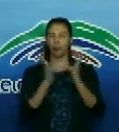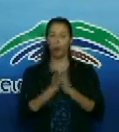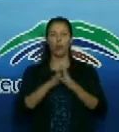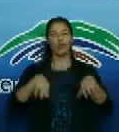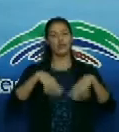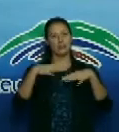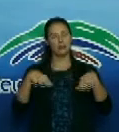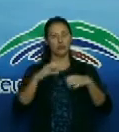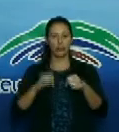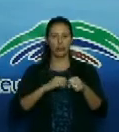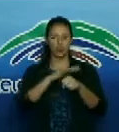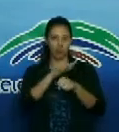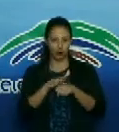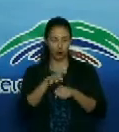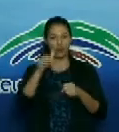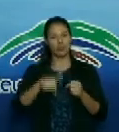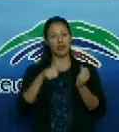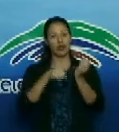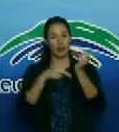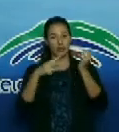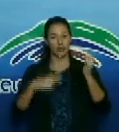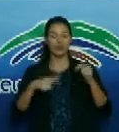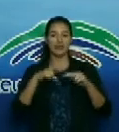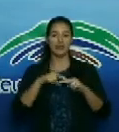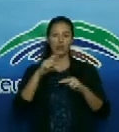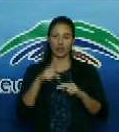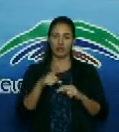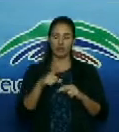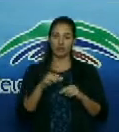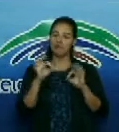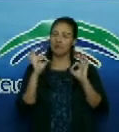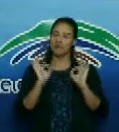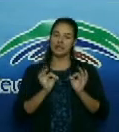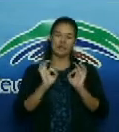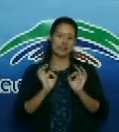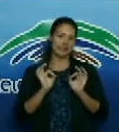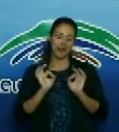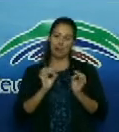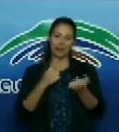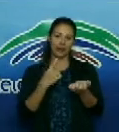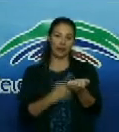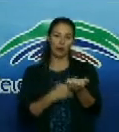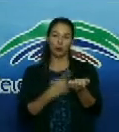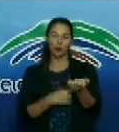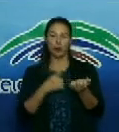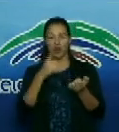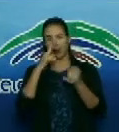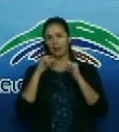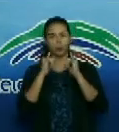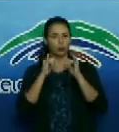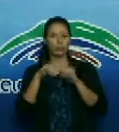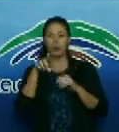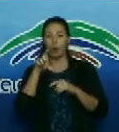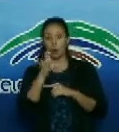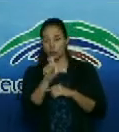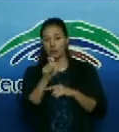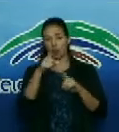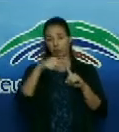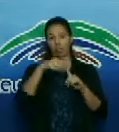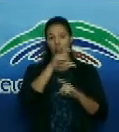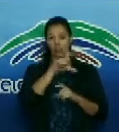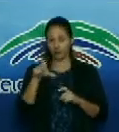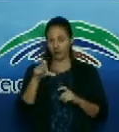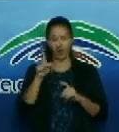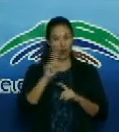COVID-19 en nuestra provincia de Holguín. Como siempre, tendremos las últimas noticias con respecto a este tema, no solamente en nuestro